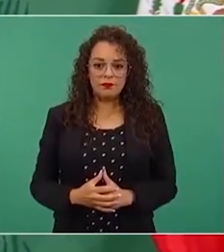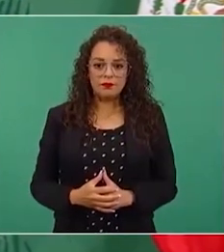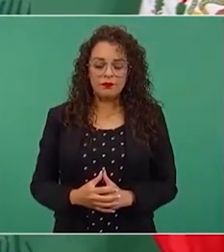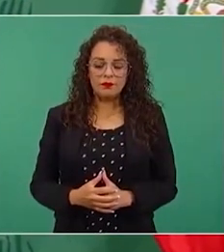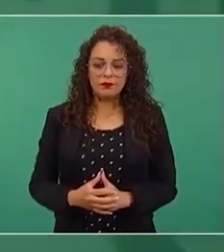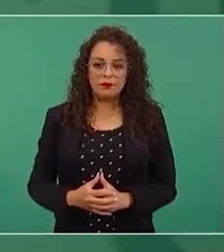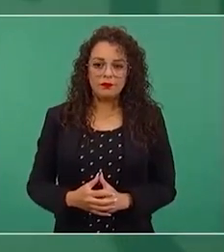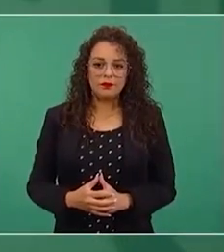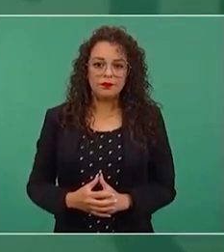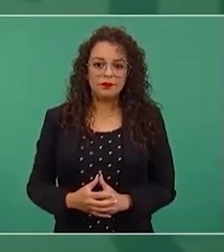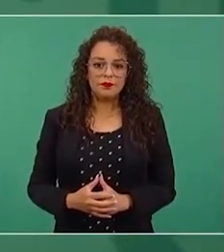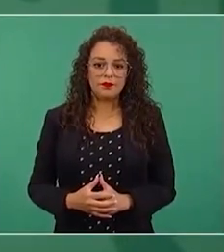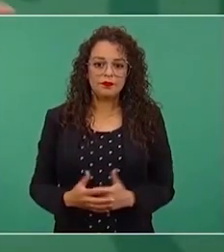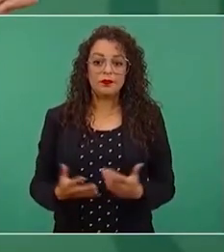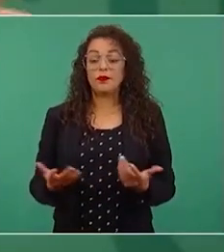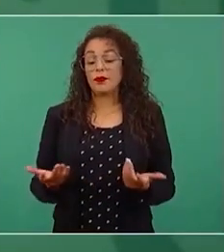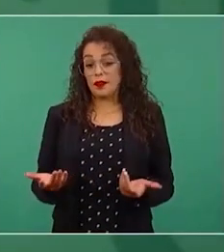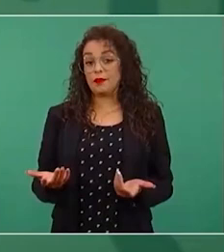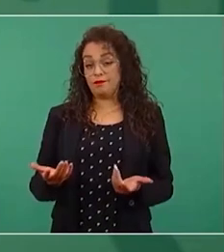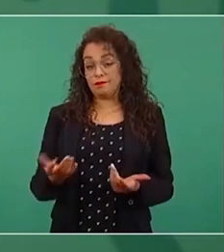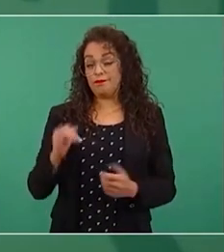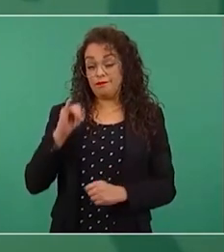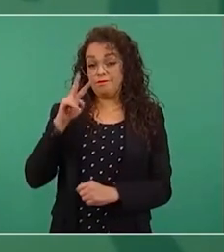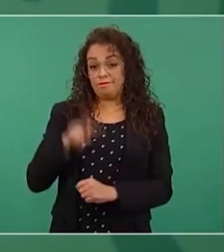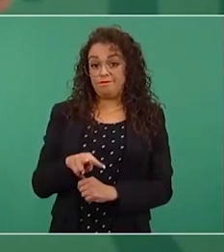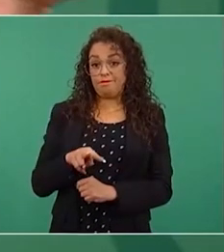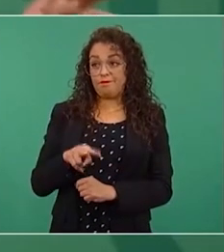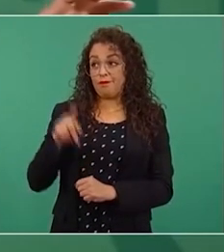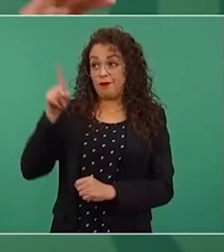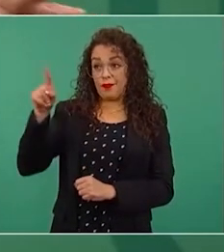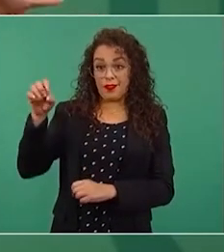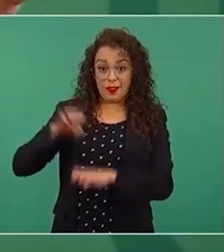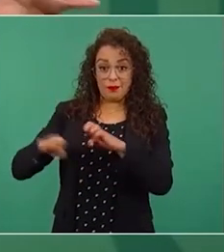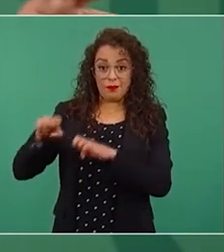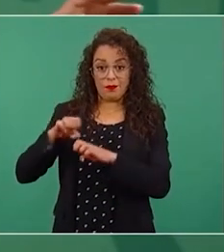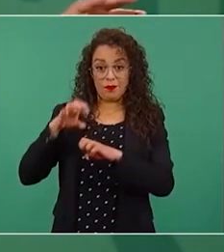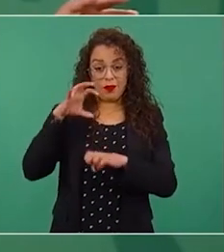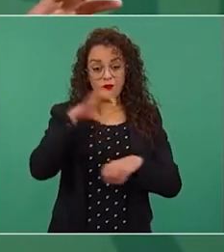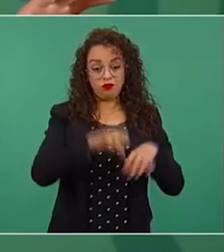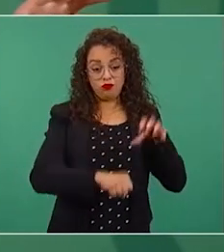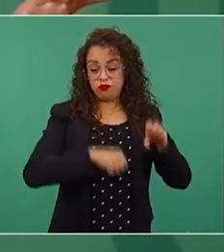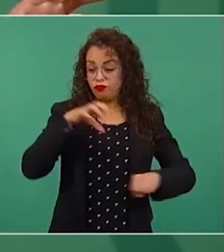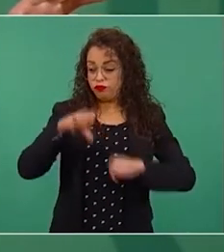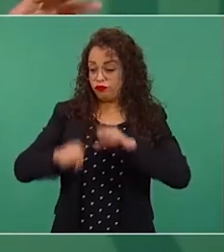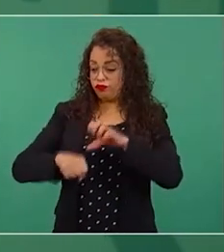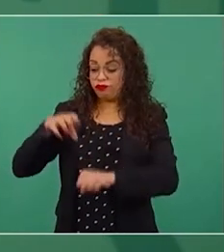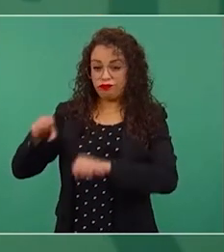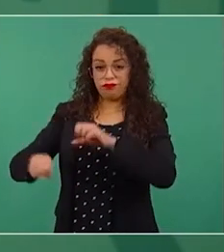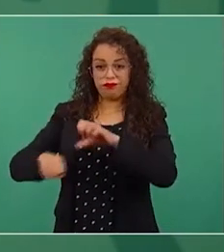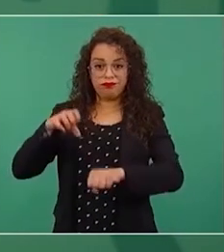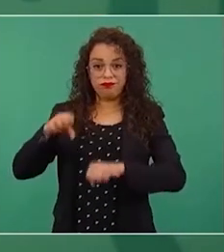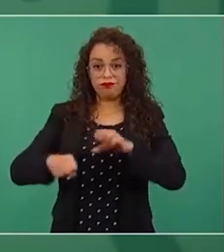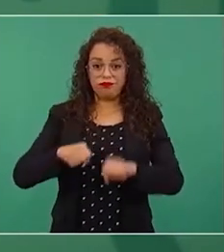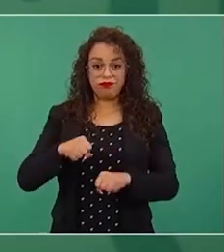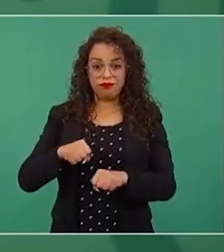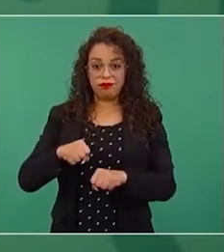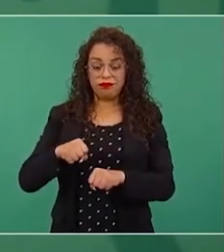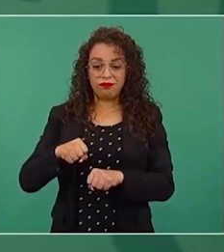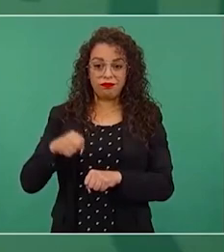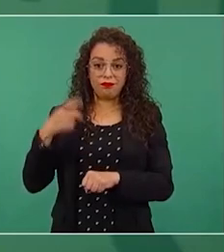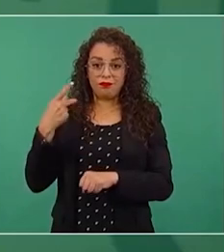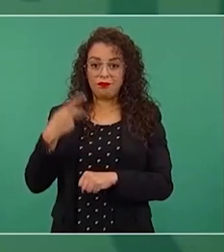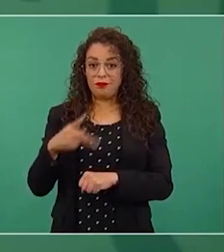Y se apoderan por completo del mercado de la electricidad los de Iberdrola.